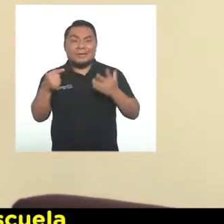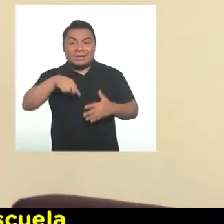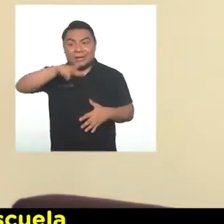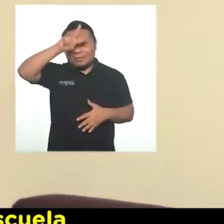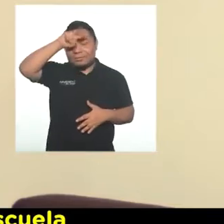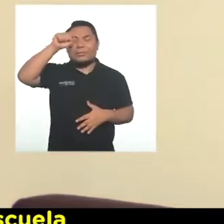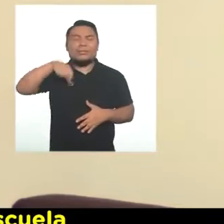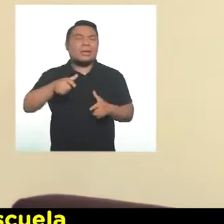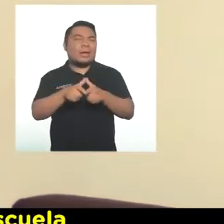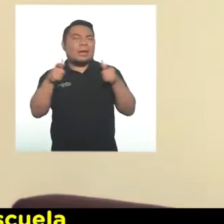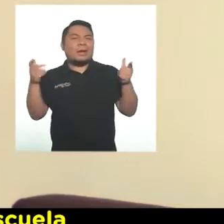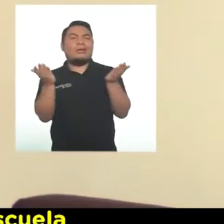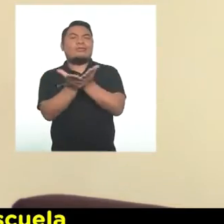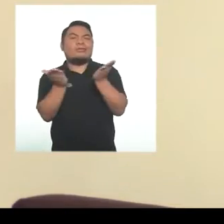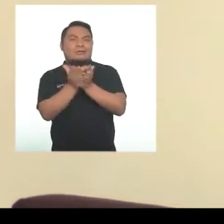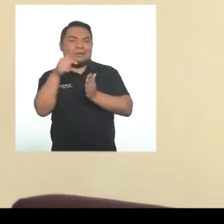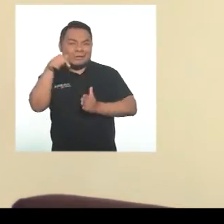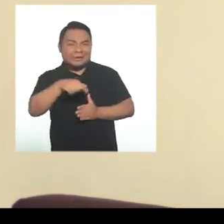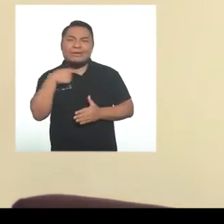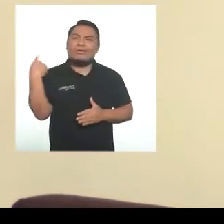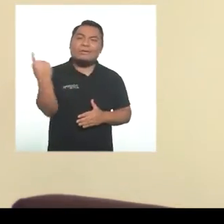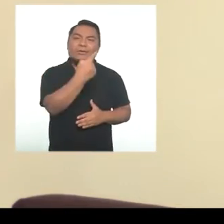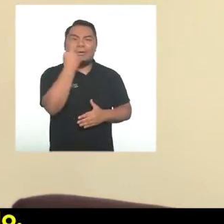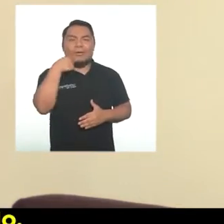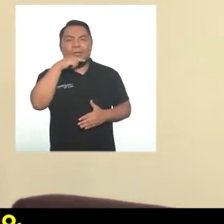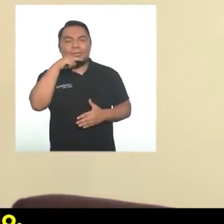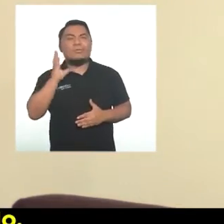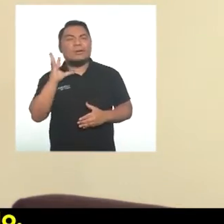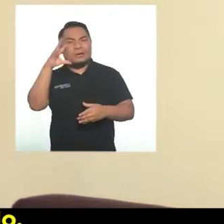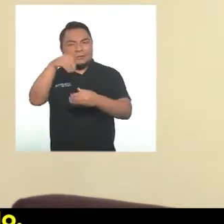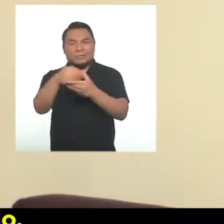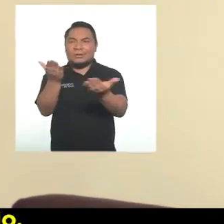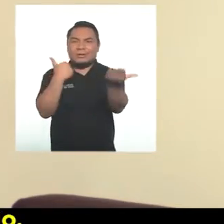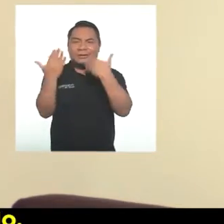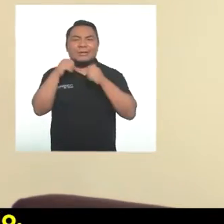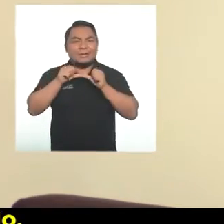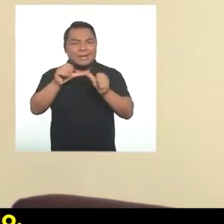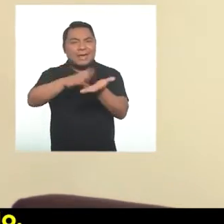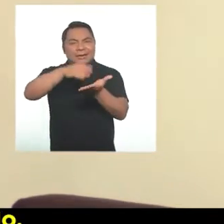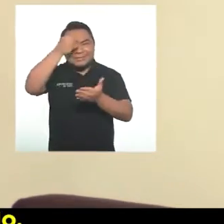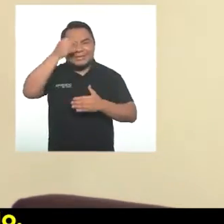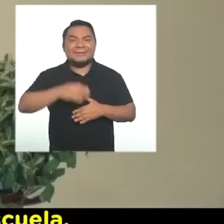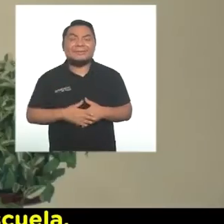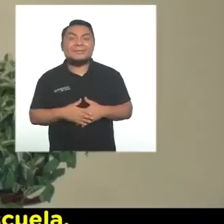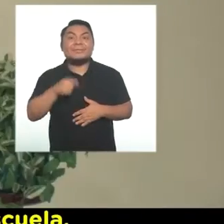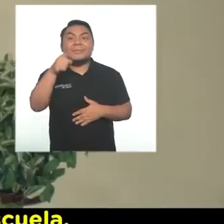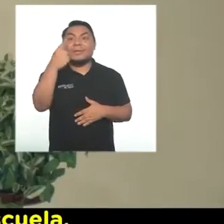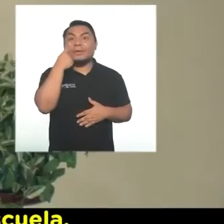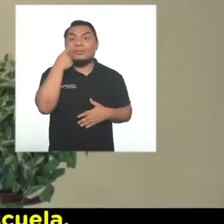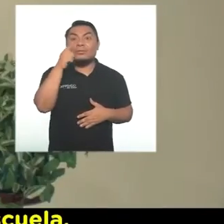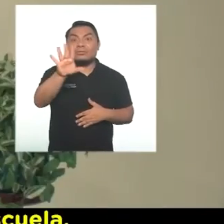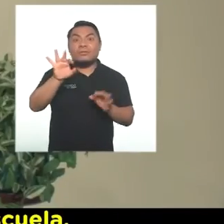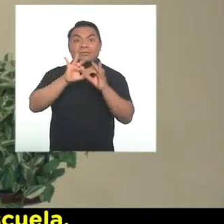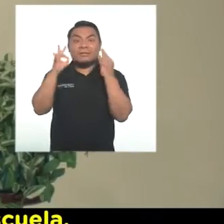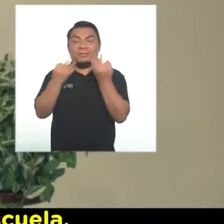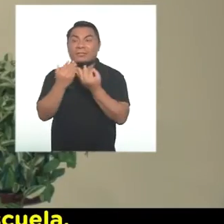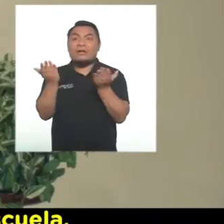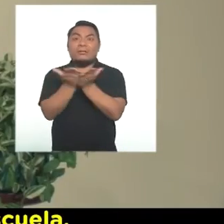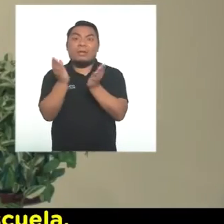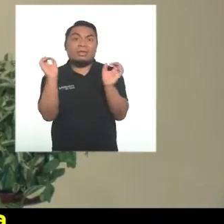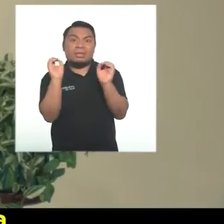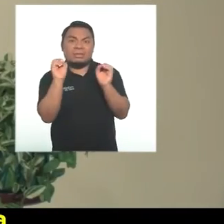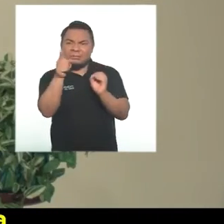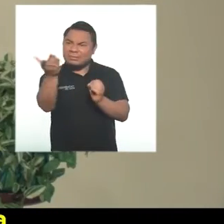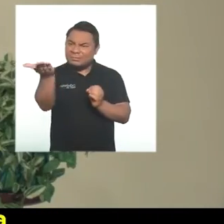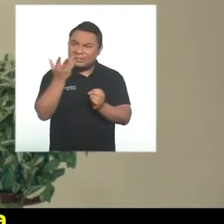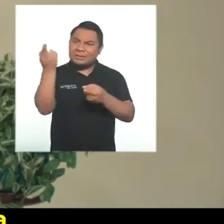todo, el Perú es una gran escuela en donde todas y todos estamos llamados a seguir aprendiendo. Y si conocen familias que no están en